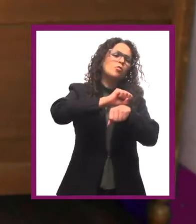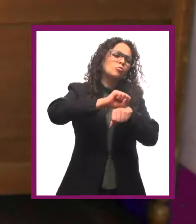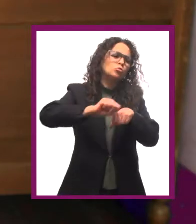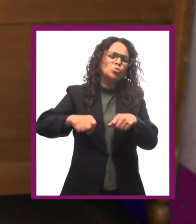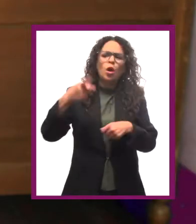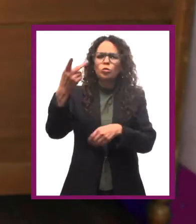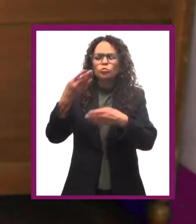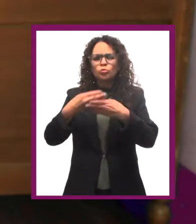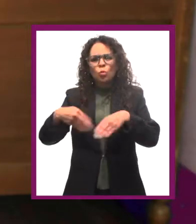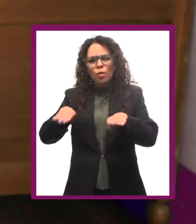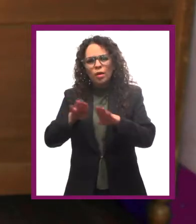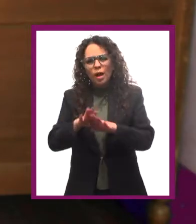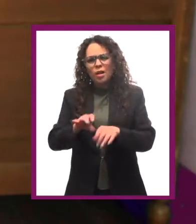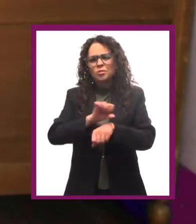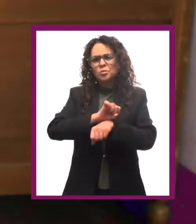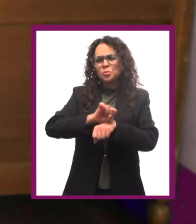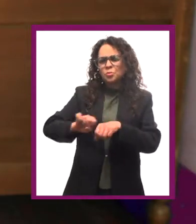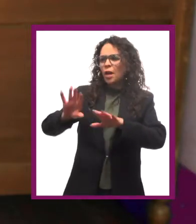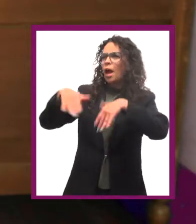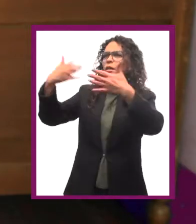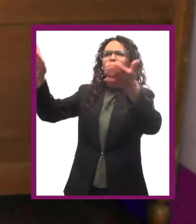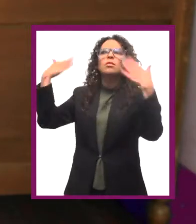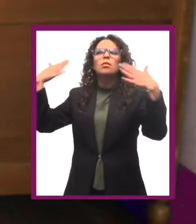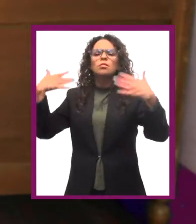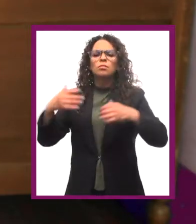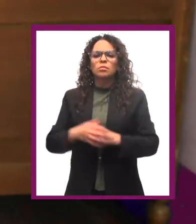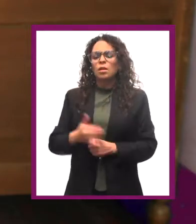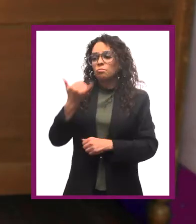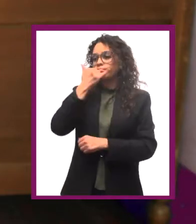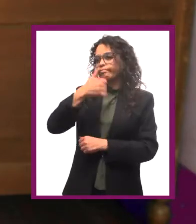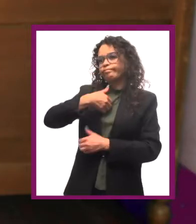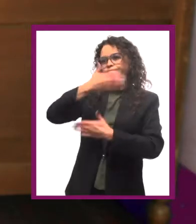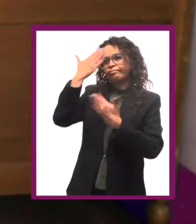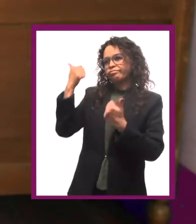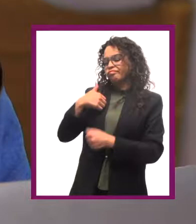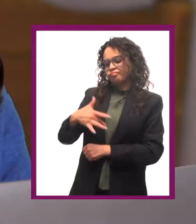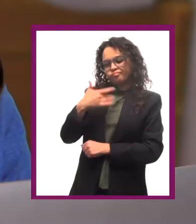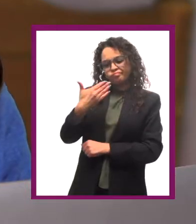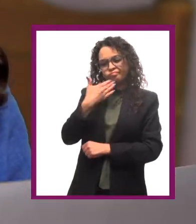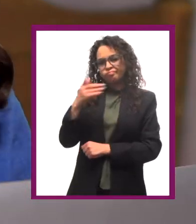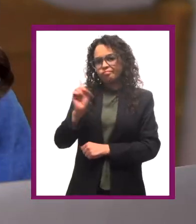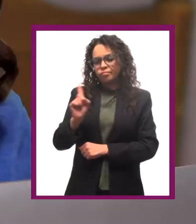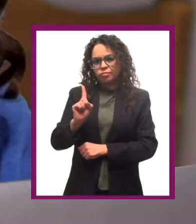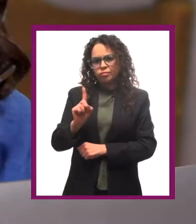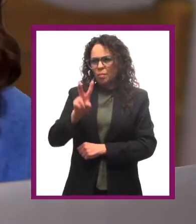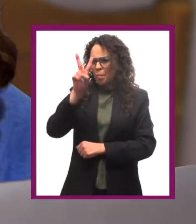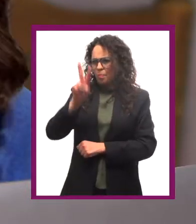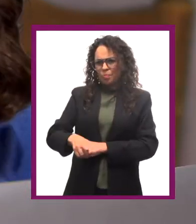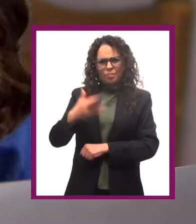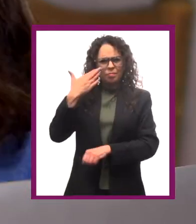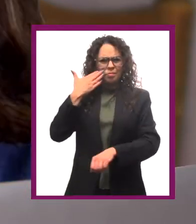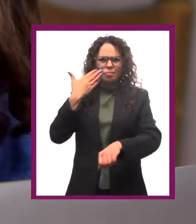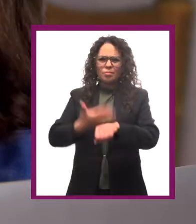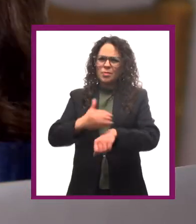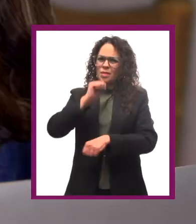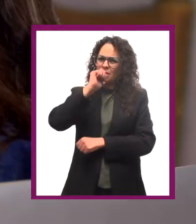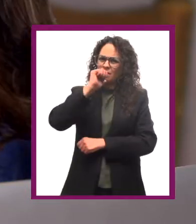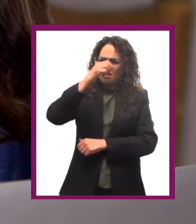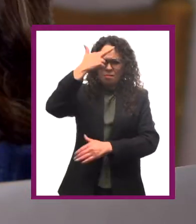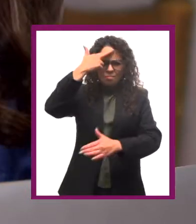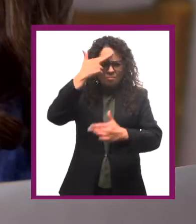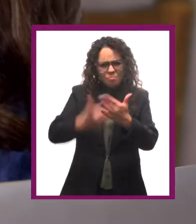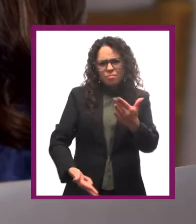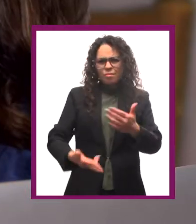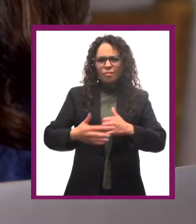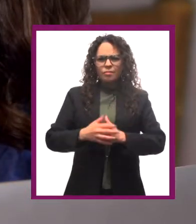leve. Además, tiene buen patio en su casa y va a ser al aire libre. Ay, no sé, Hugo, no me late. Es súper irresponsable,